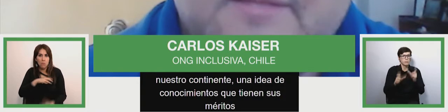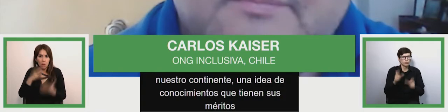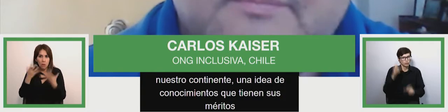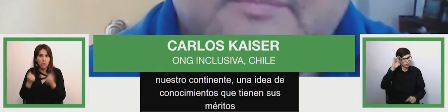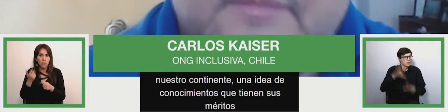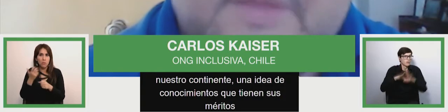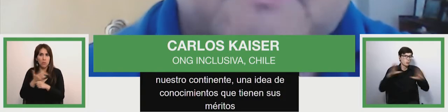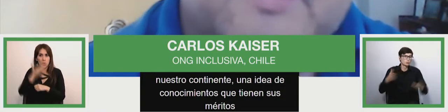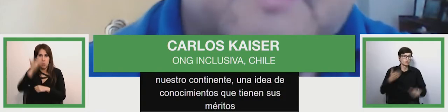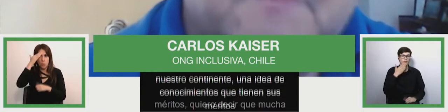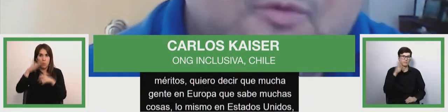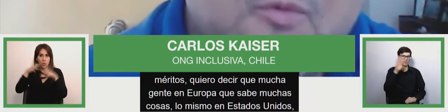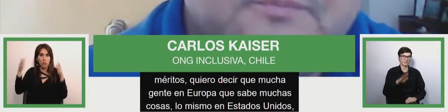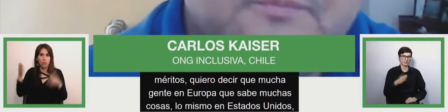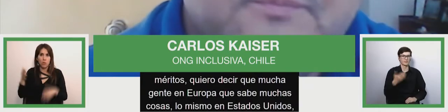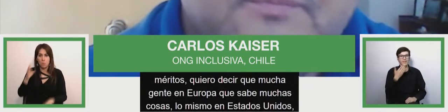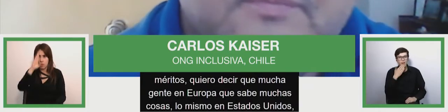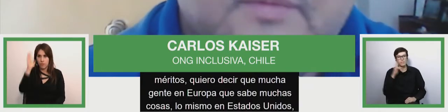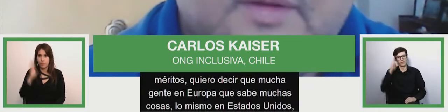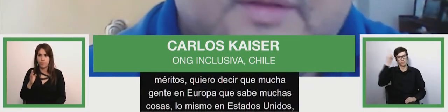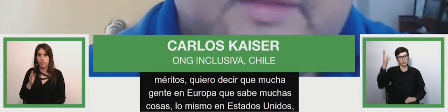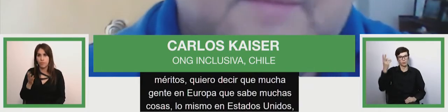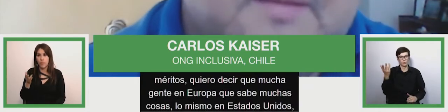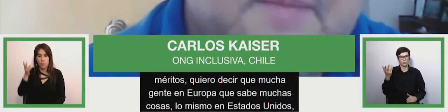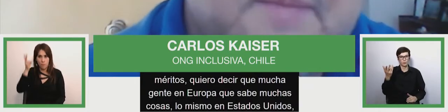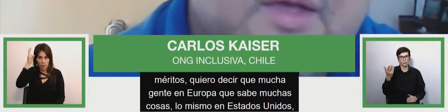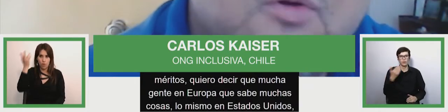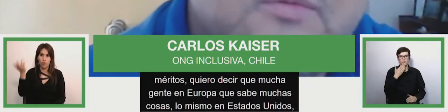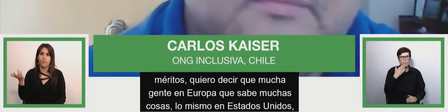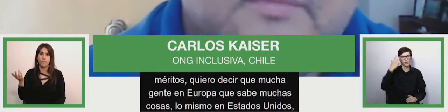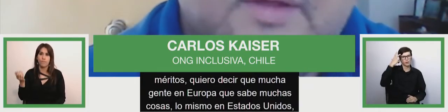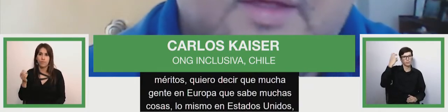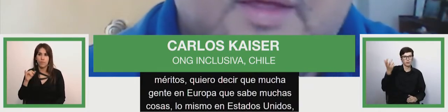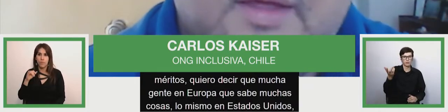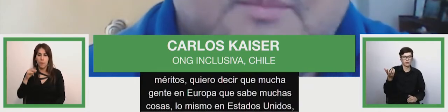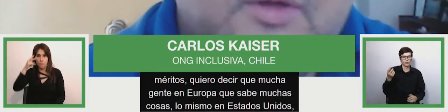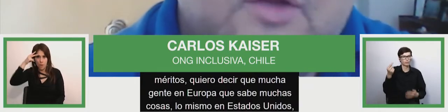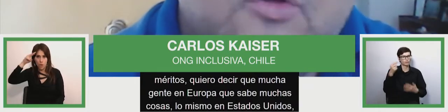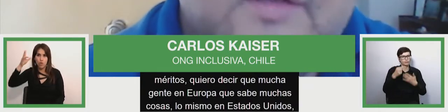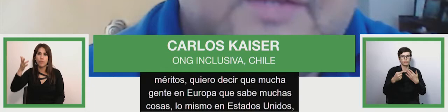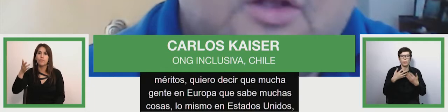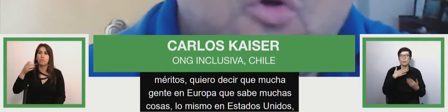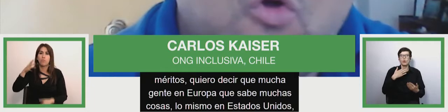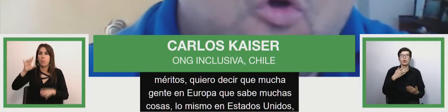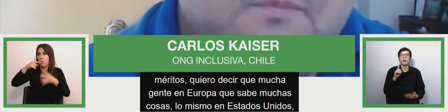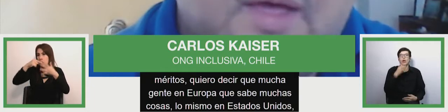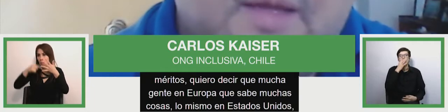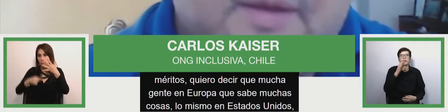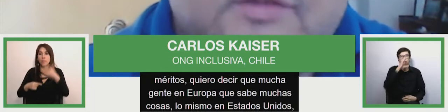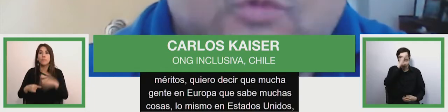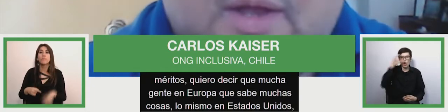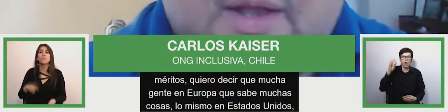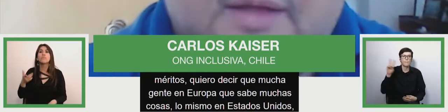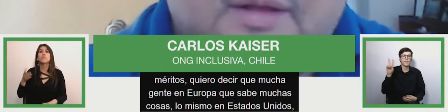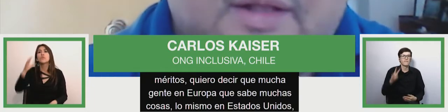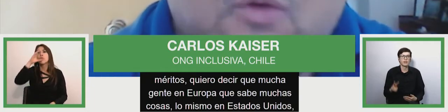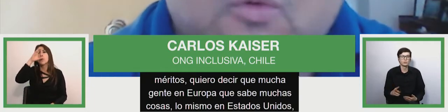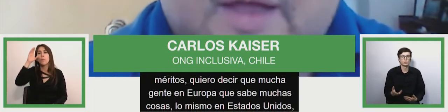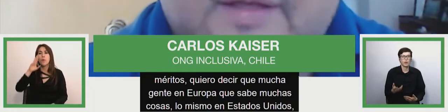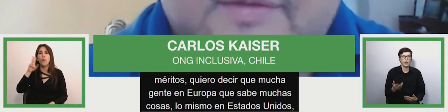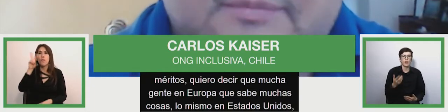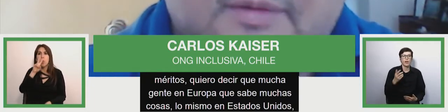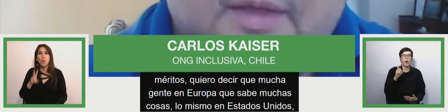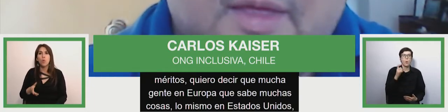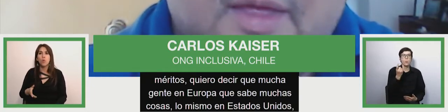Brasil también en Perú también en México porque no decirlo Colombia Venezuela las